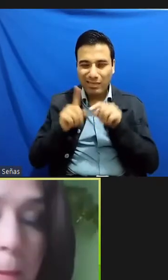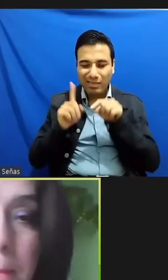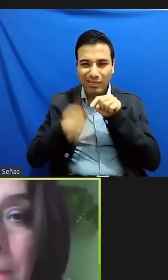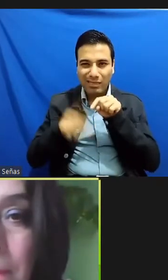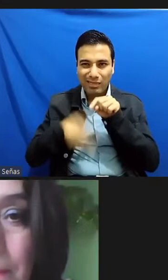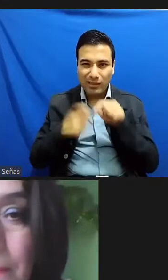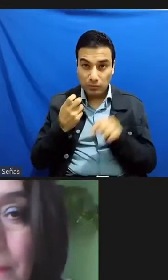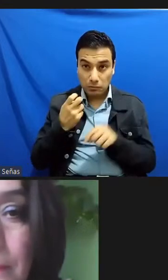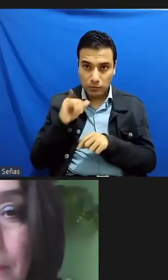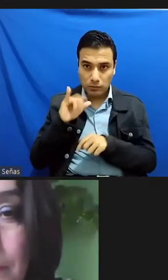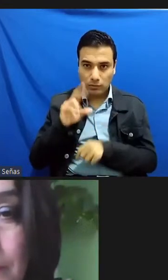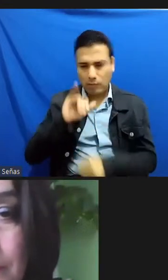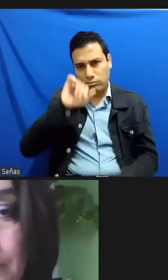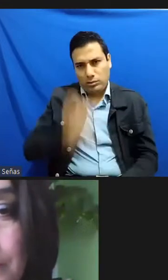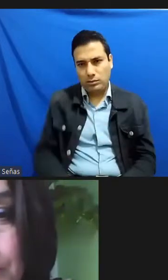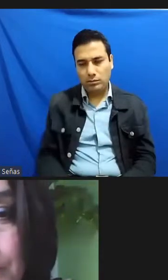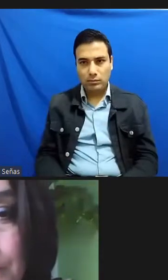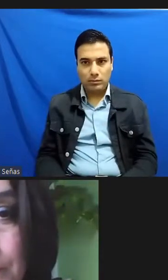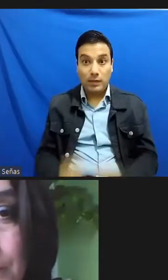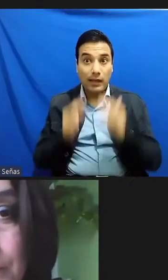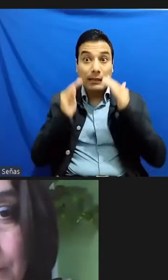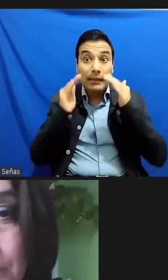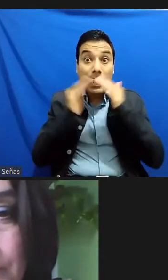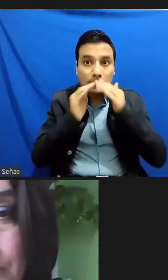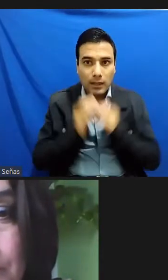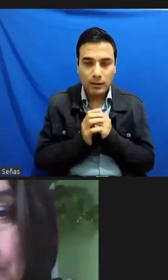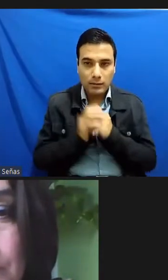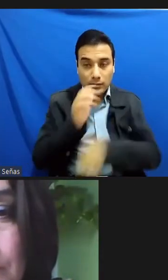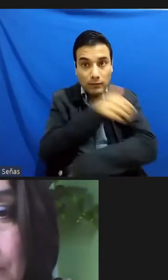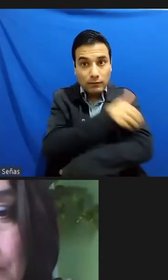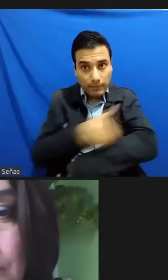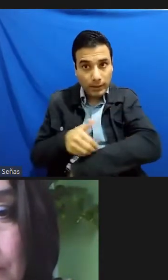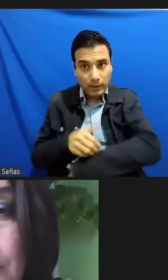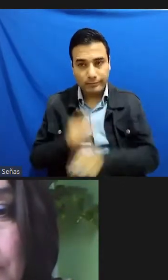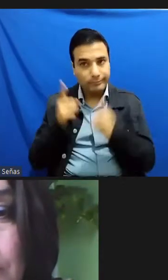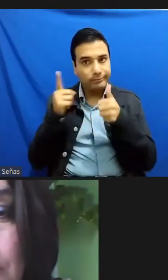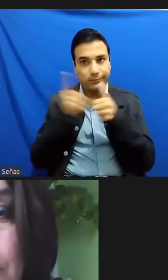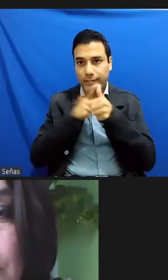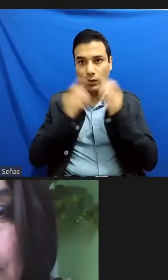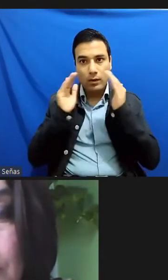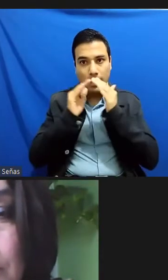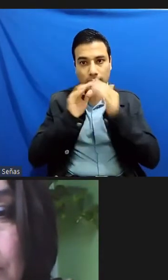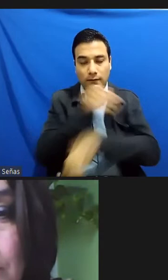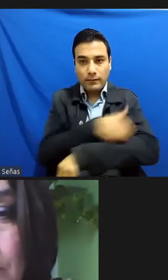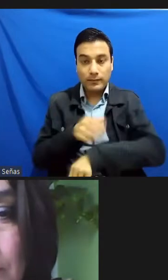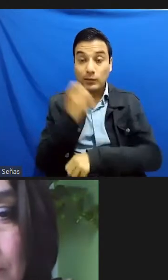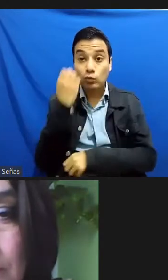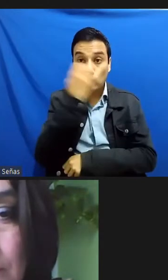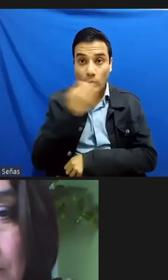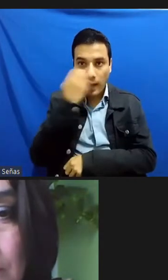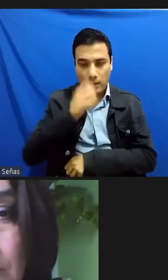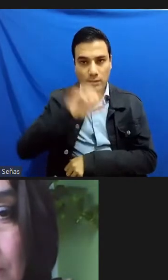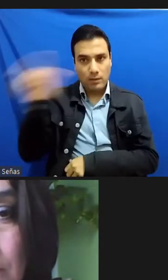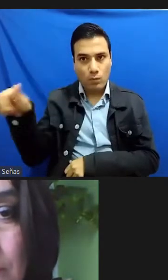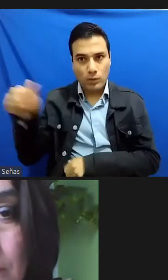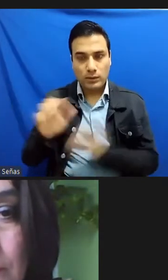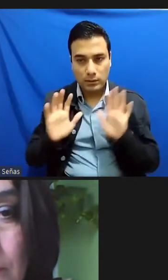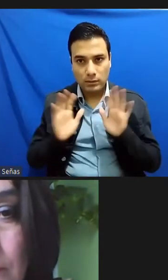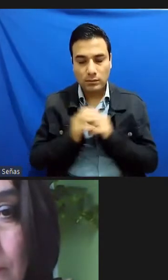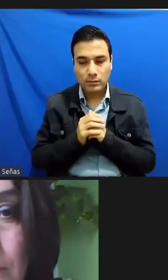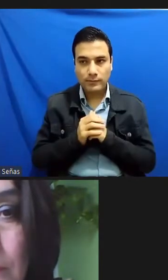sí pues en las casas antes en las familias antes que en la escuela porque la escuela a veces termina siendo como un